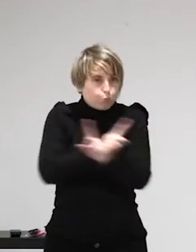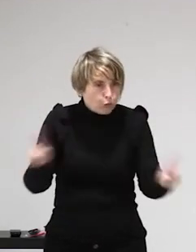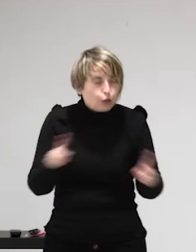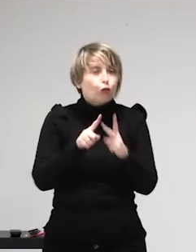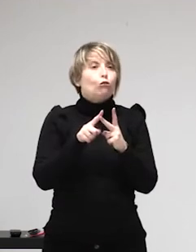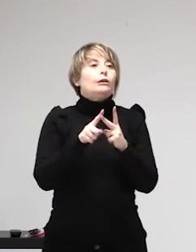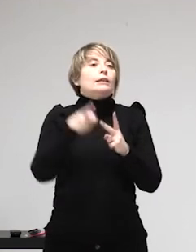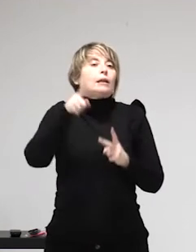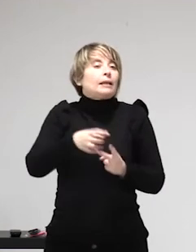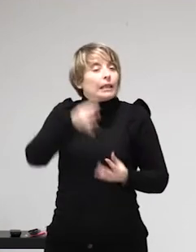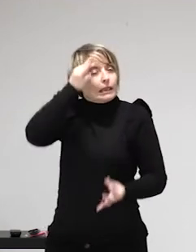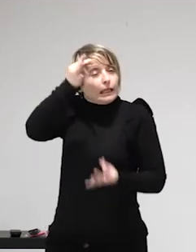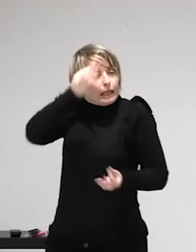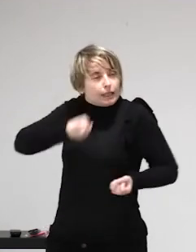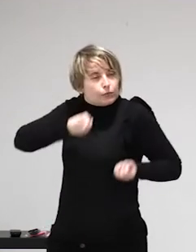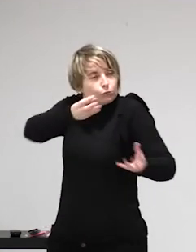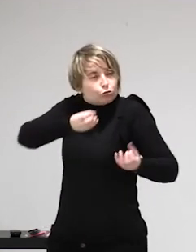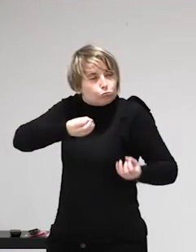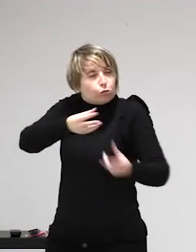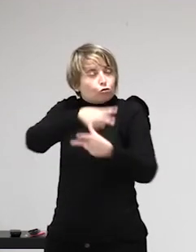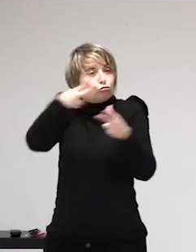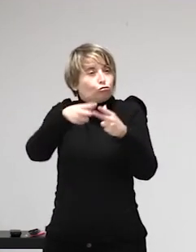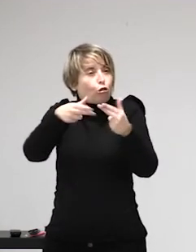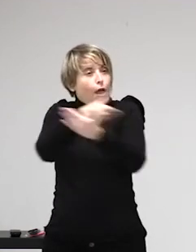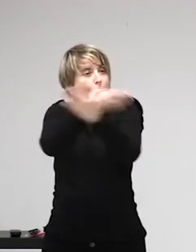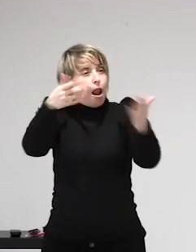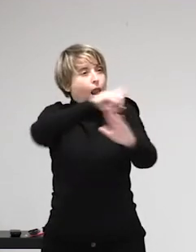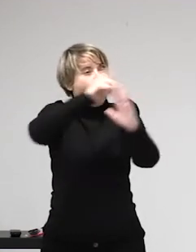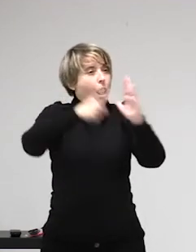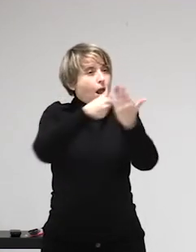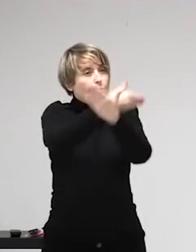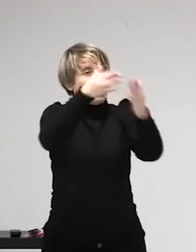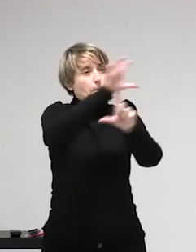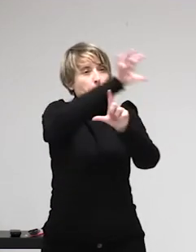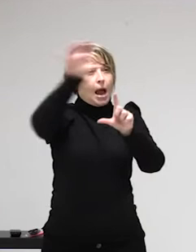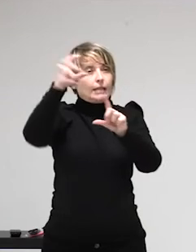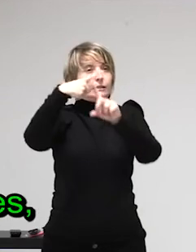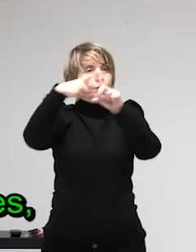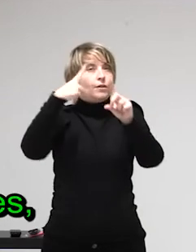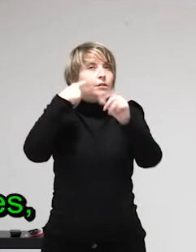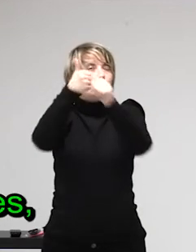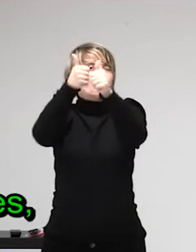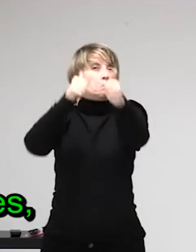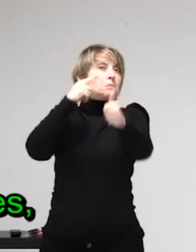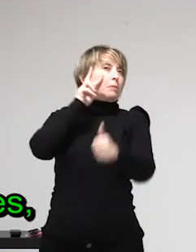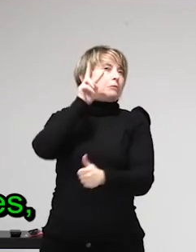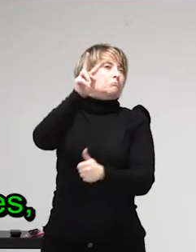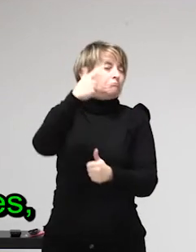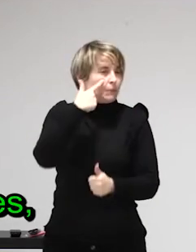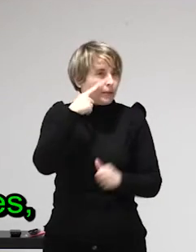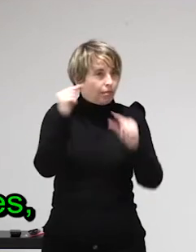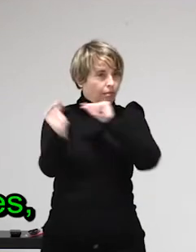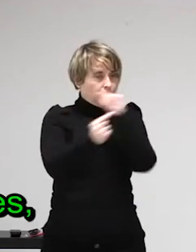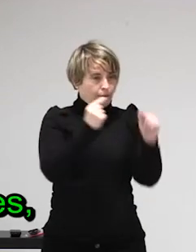la sexualidad, bueno, pues la sociedad del Estado ha ejercido un gran control social sobre todo en el cuerpo de las